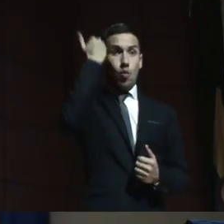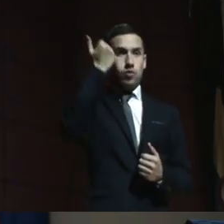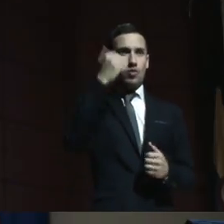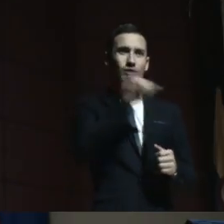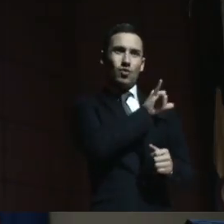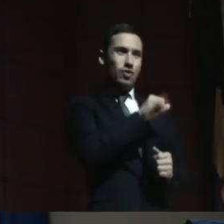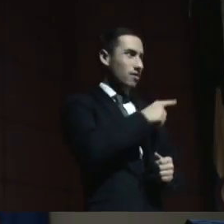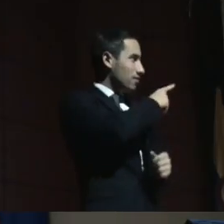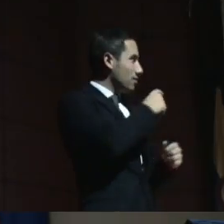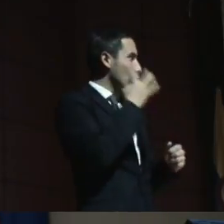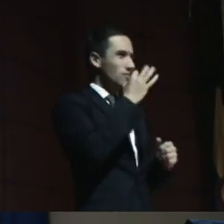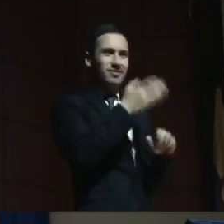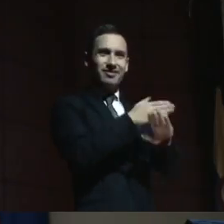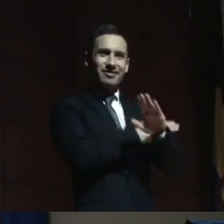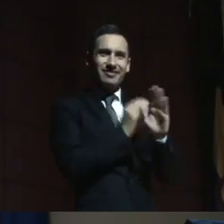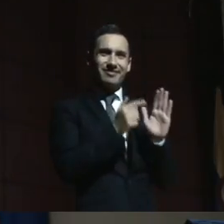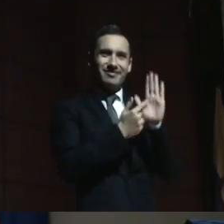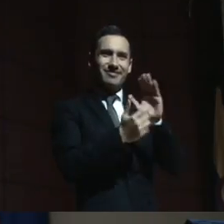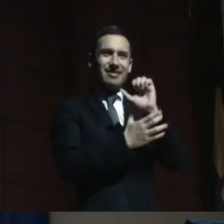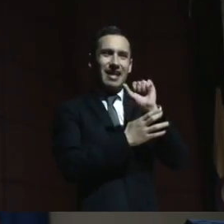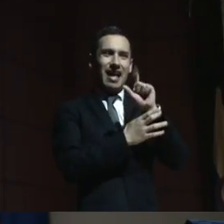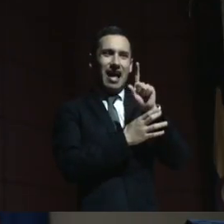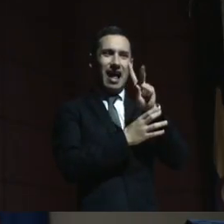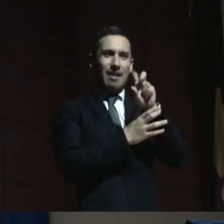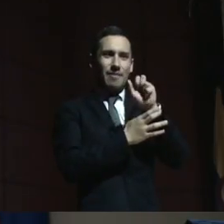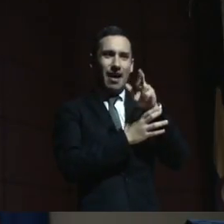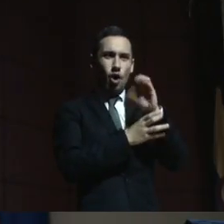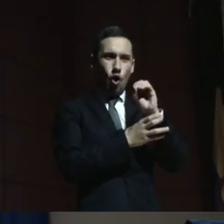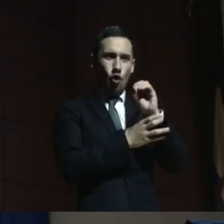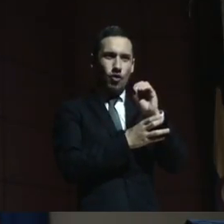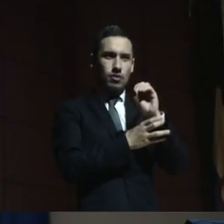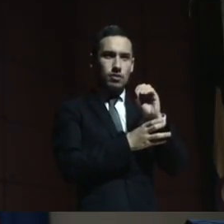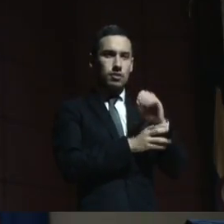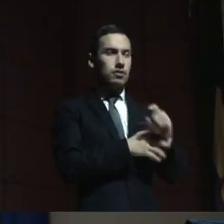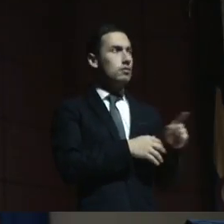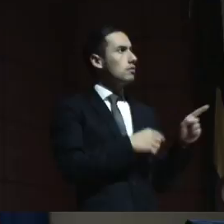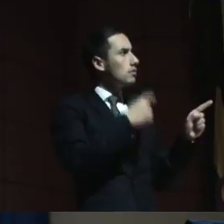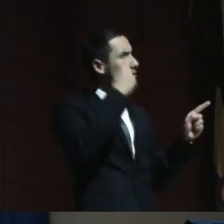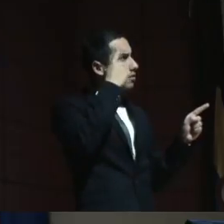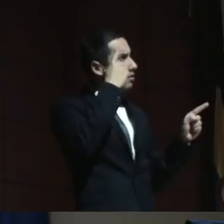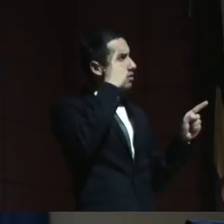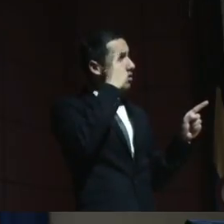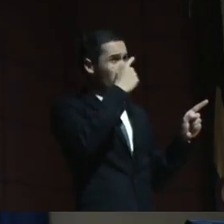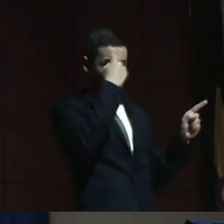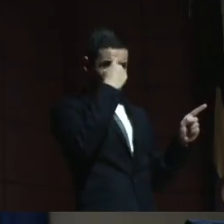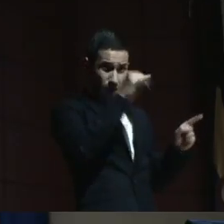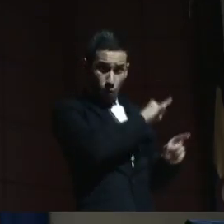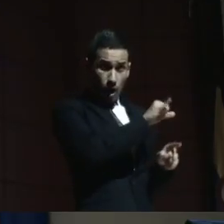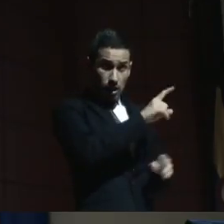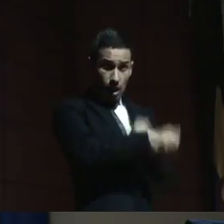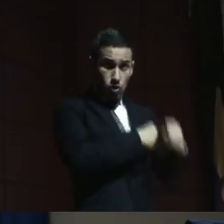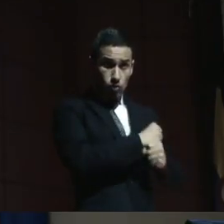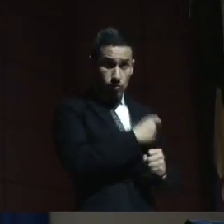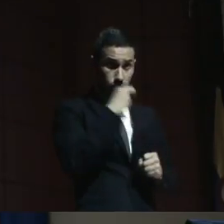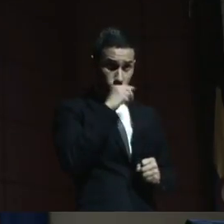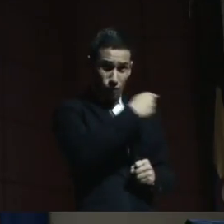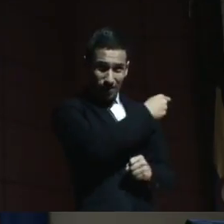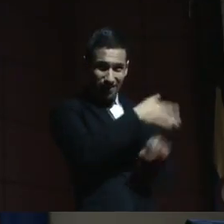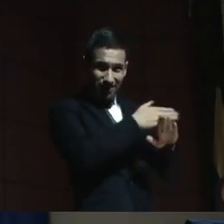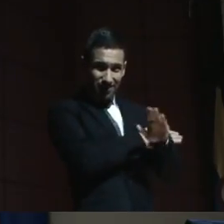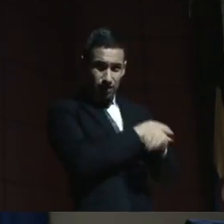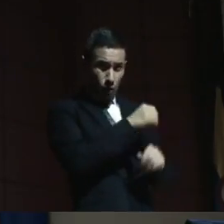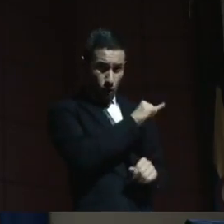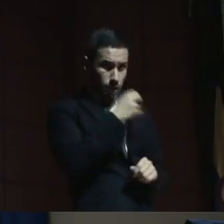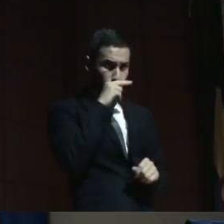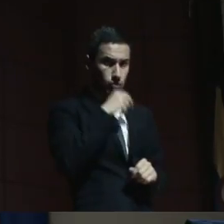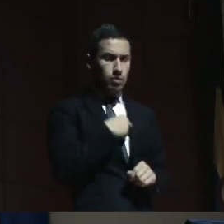Álvaro, ¿cierto? Uno dice, pues su edad mental no es de un niño de seis ni ocho años. Cuando yo quiero tener